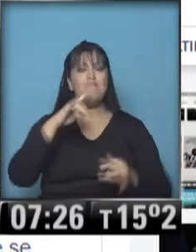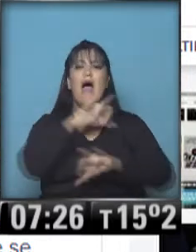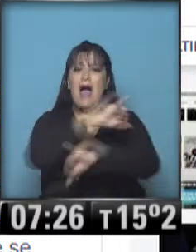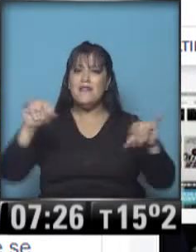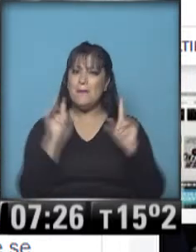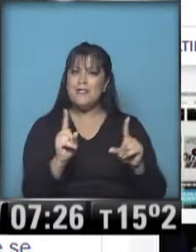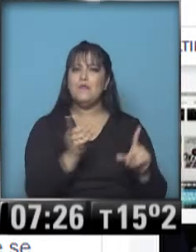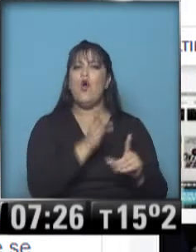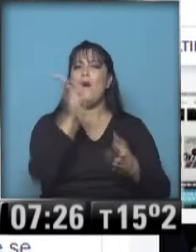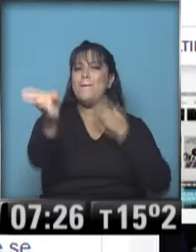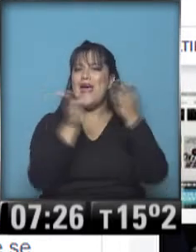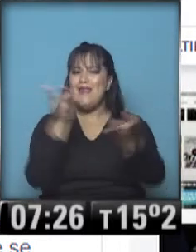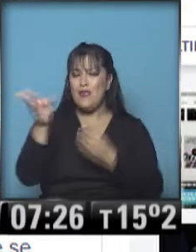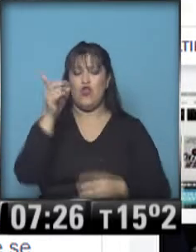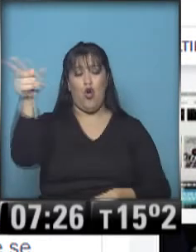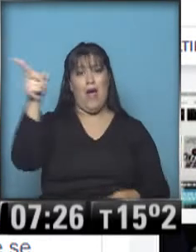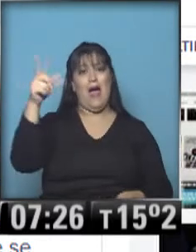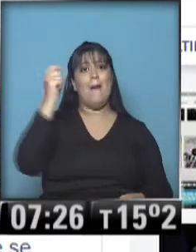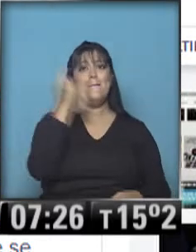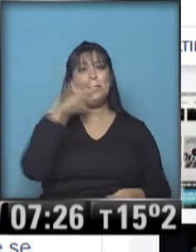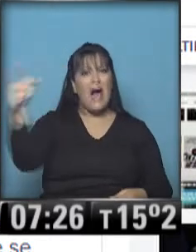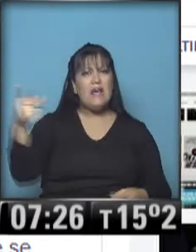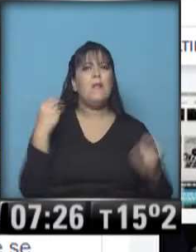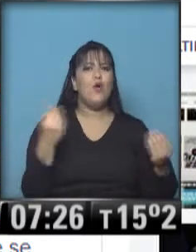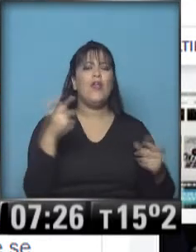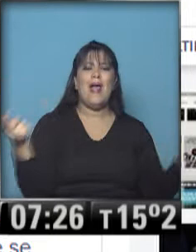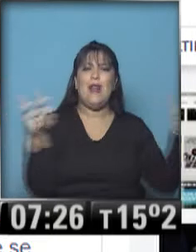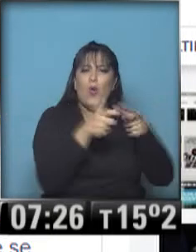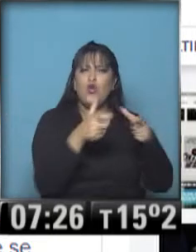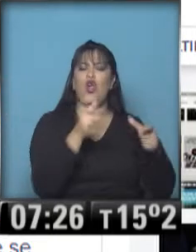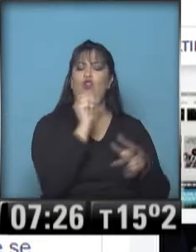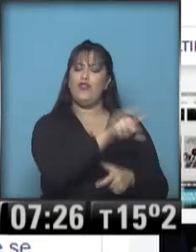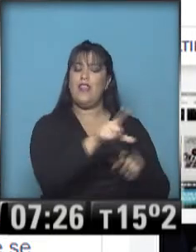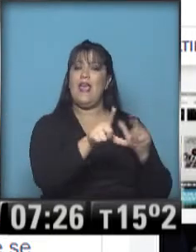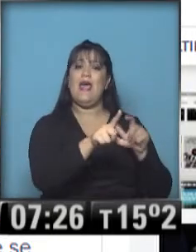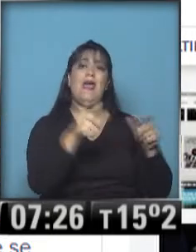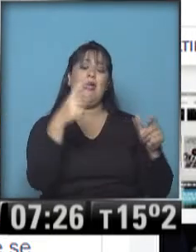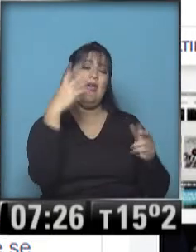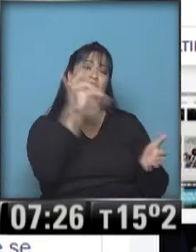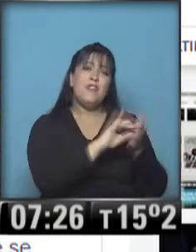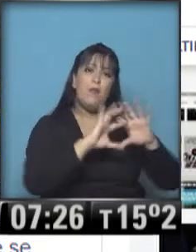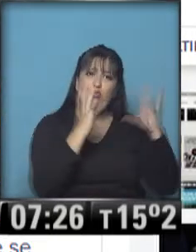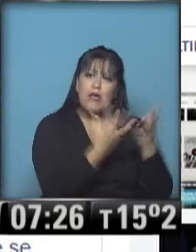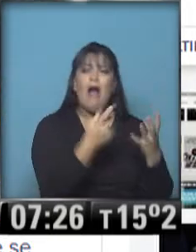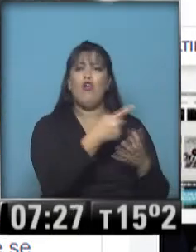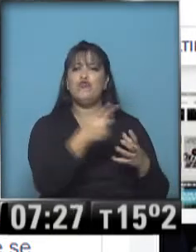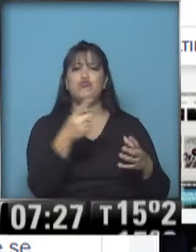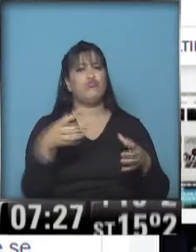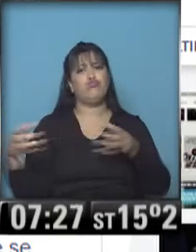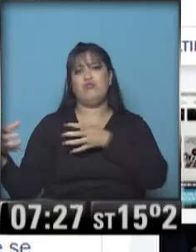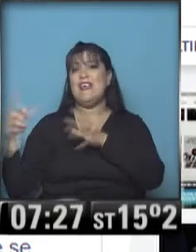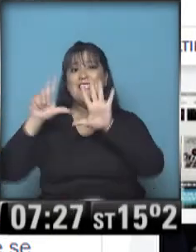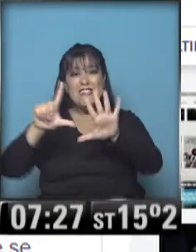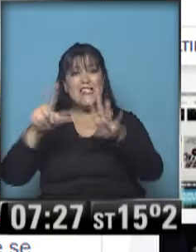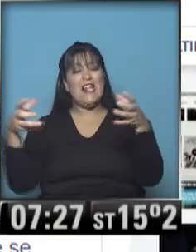elaboró en conjunto con los vecinos surgió como conclusión de la reunión de la Comisión Parlamentaria en la cual no se hicieron presentes los siete